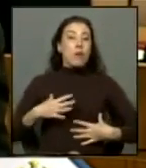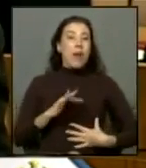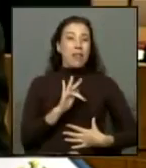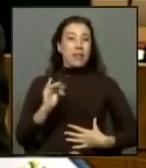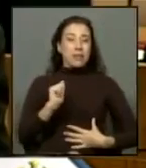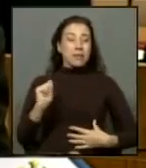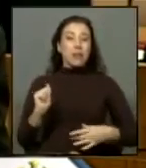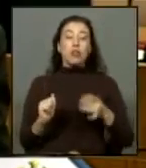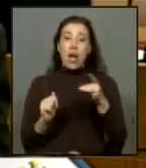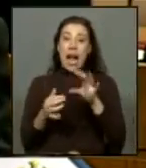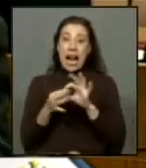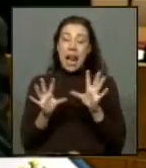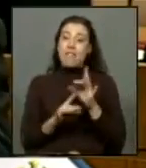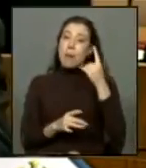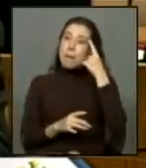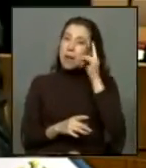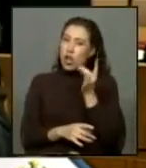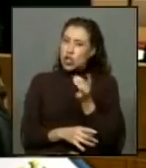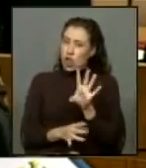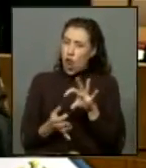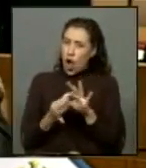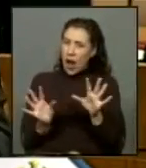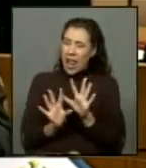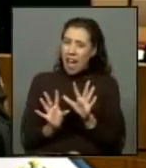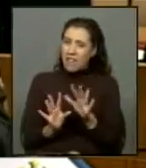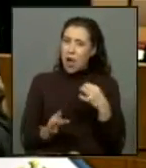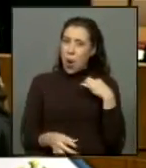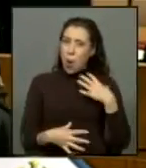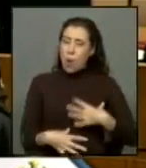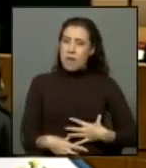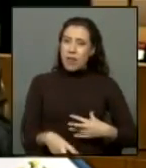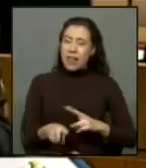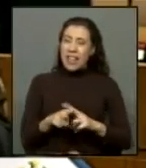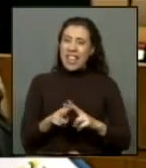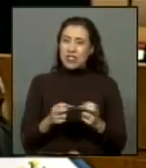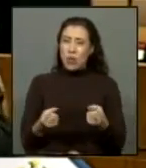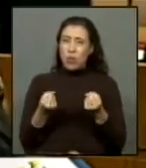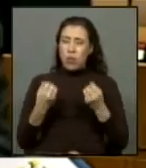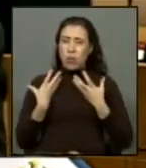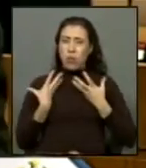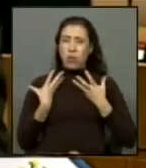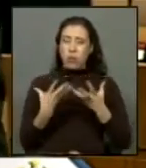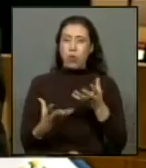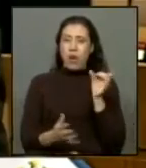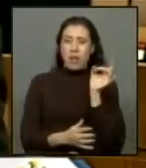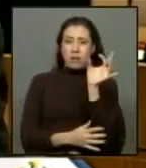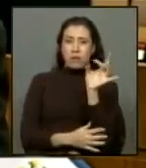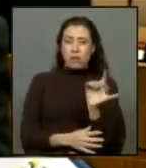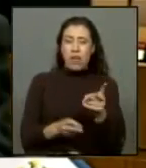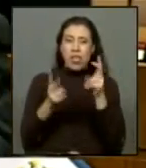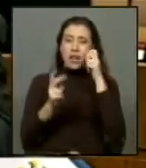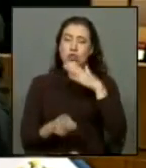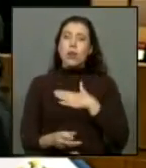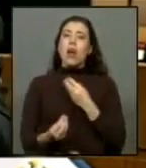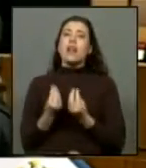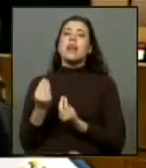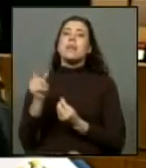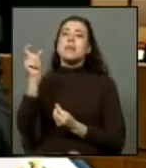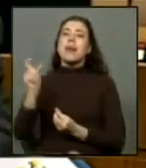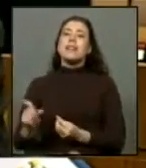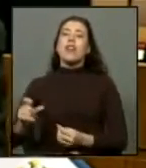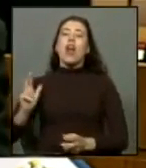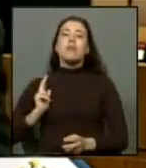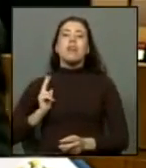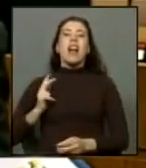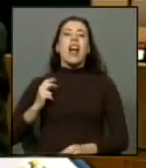pero yo me pregunto ¿es solamente grave los uniformados que cometieron estas brutales violaciones a los derechos humanos y qué pasaba con esos civiles